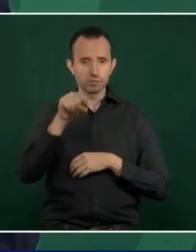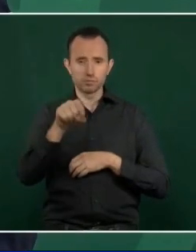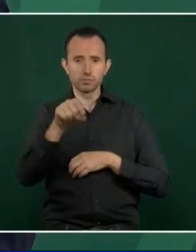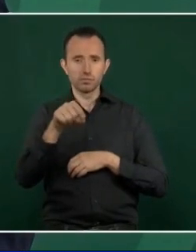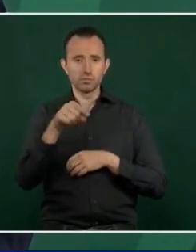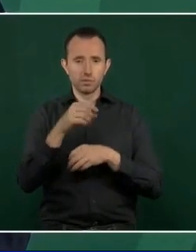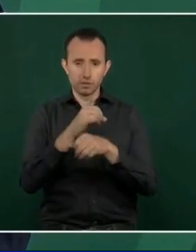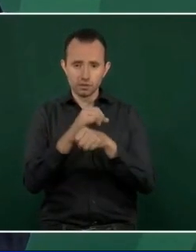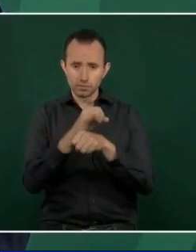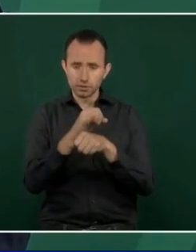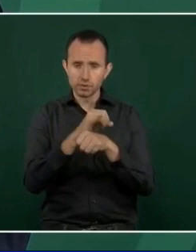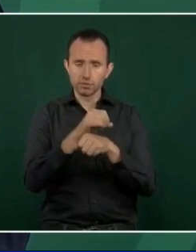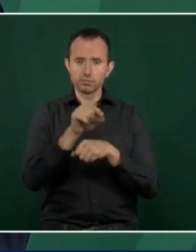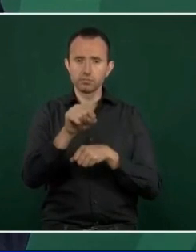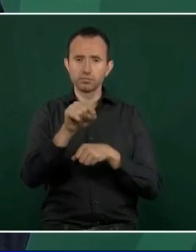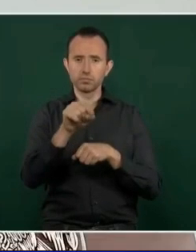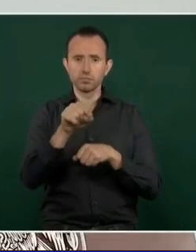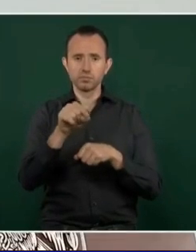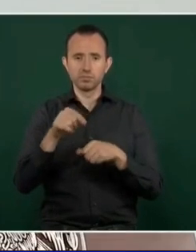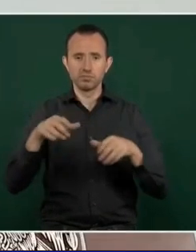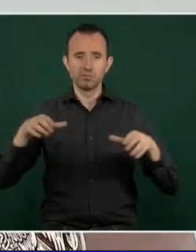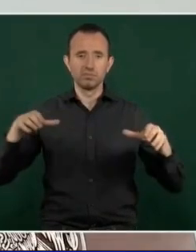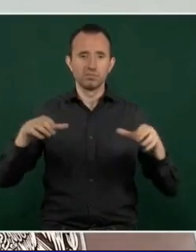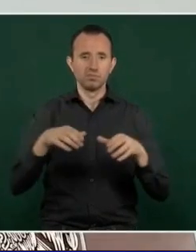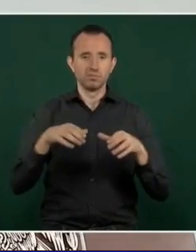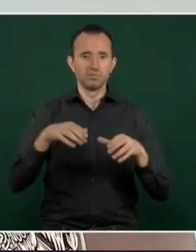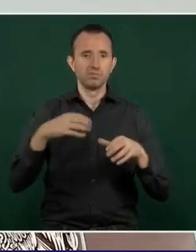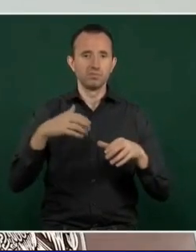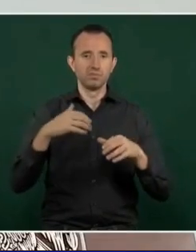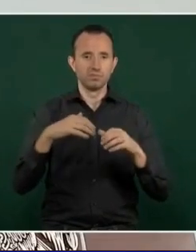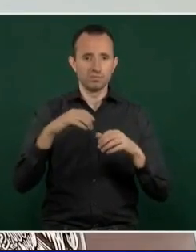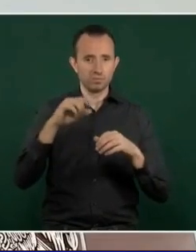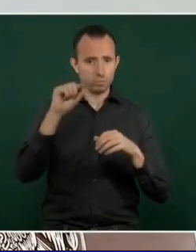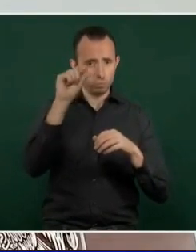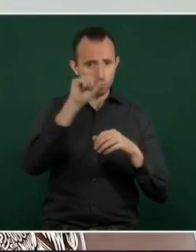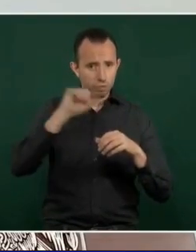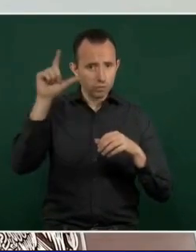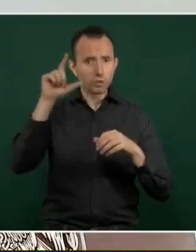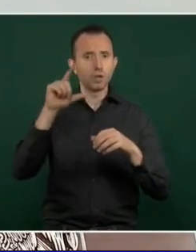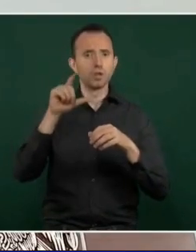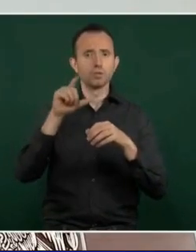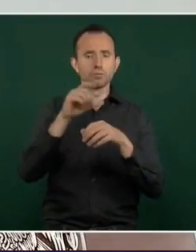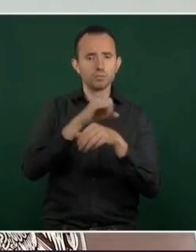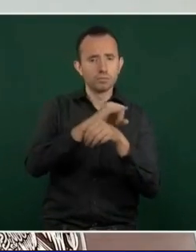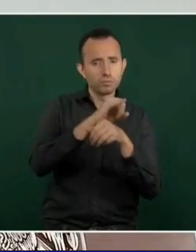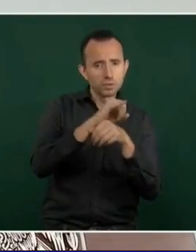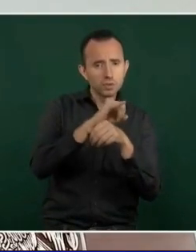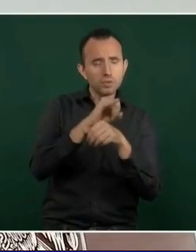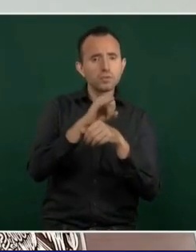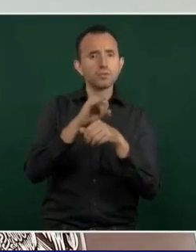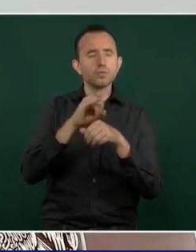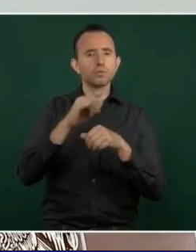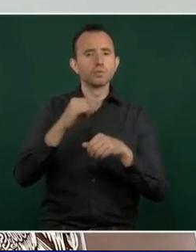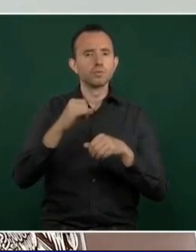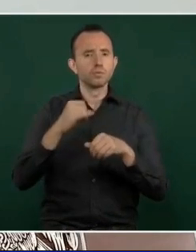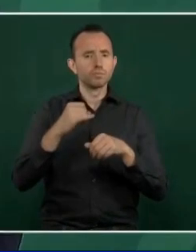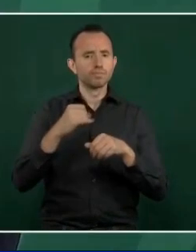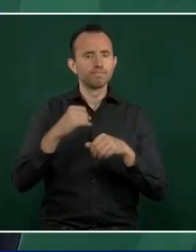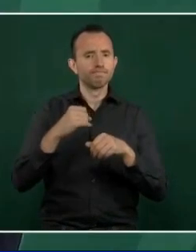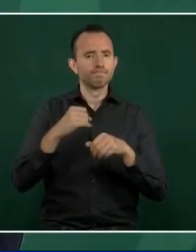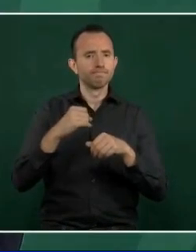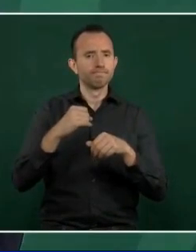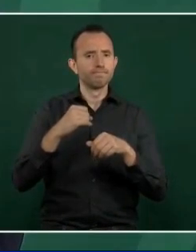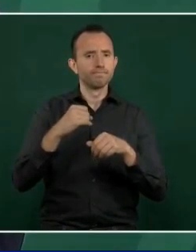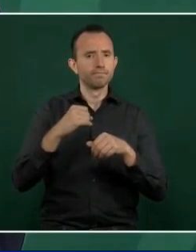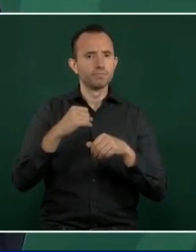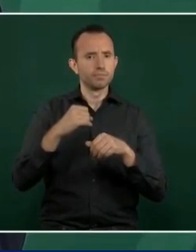con mucho profesionalismo y ha tenido y ha todo el apoyo